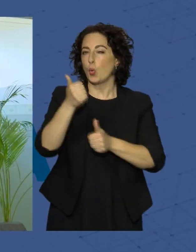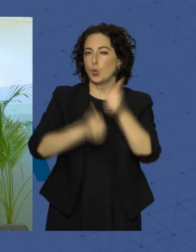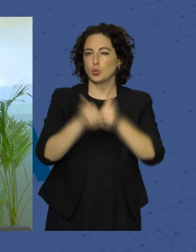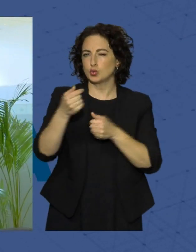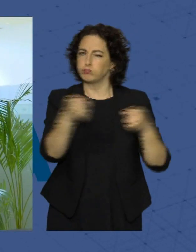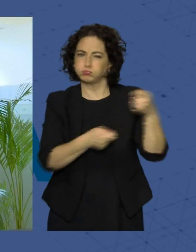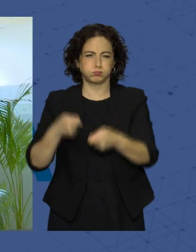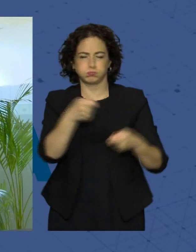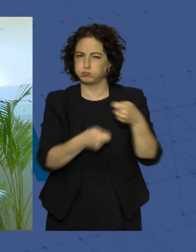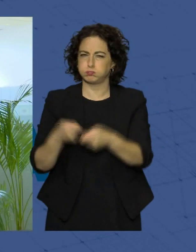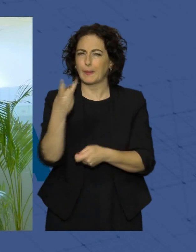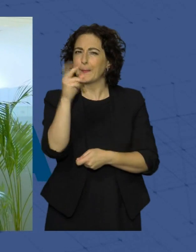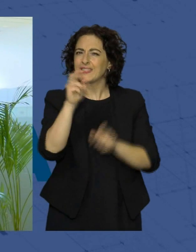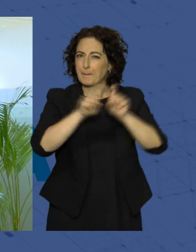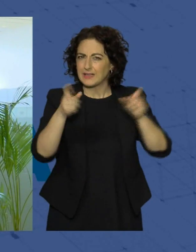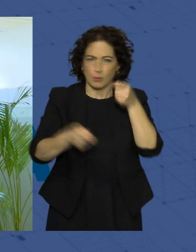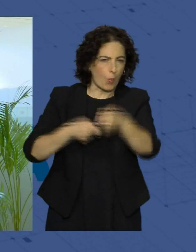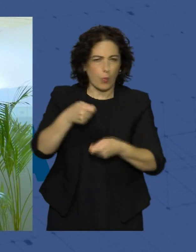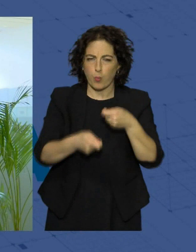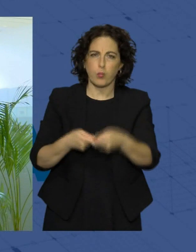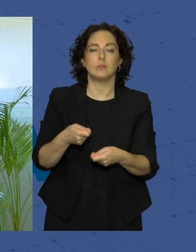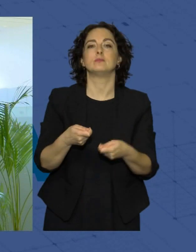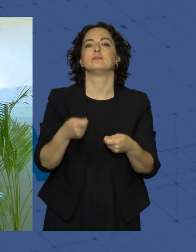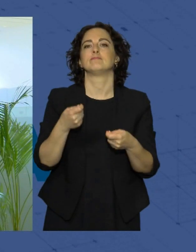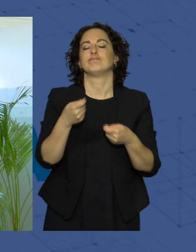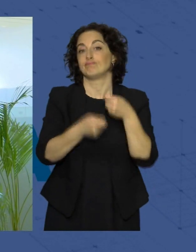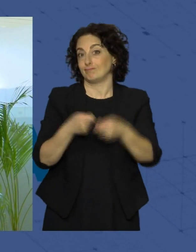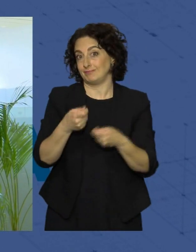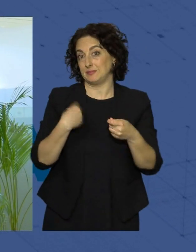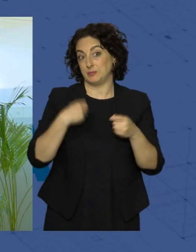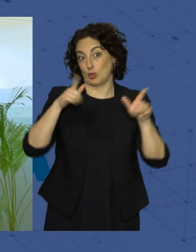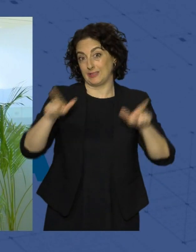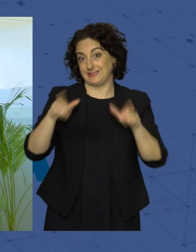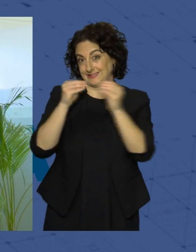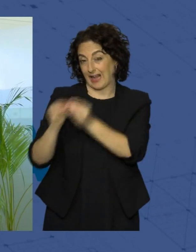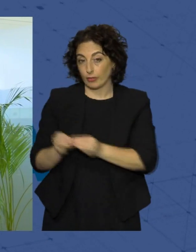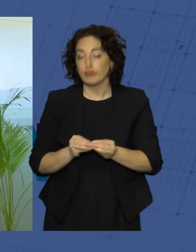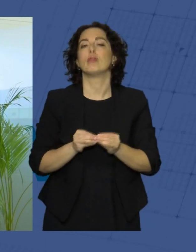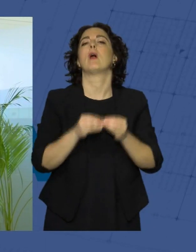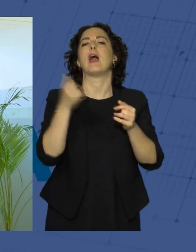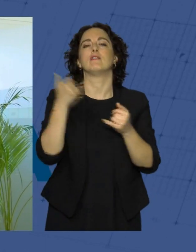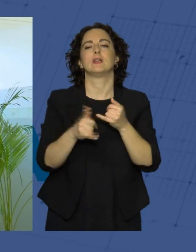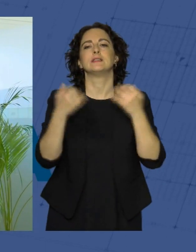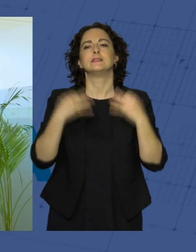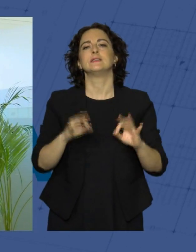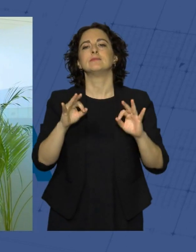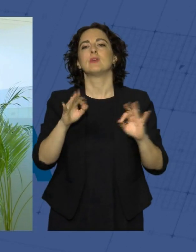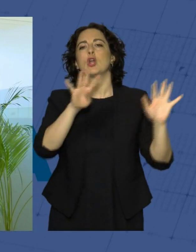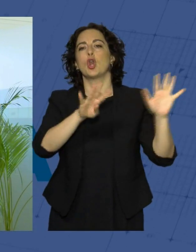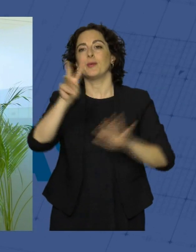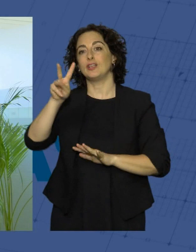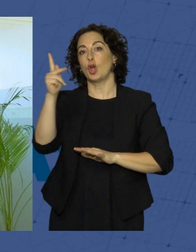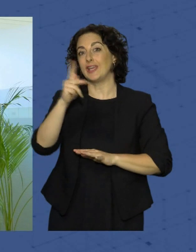concurrencia, más de 20 empresas pujaron por esa instalación y que va a tener en torno a 92